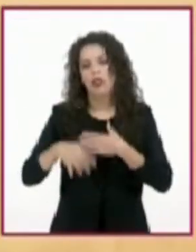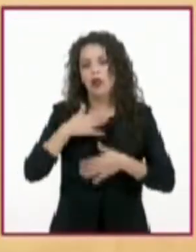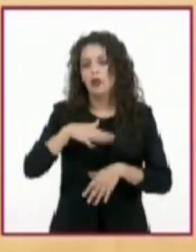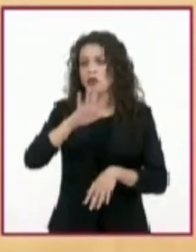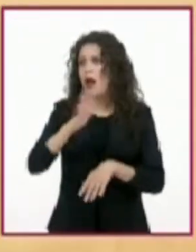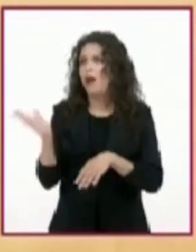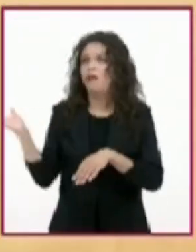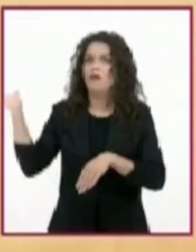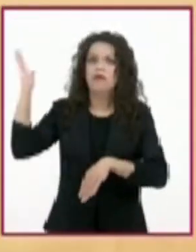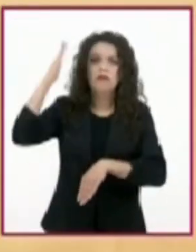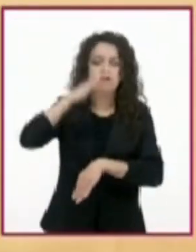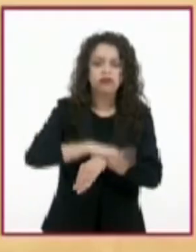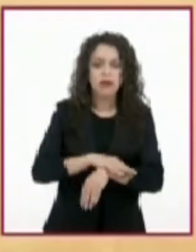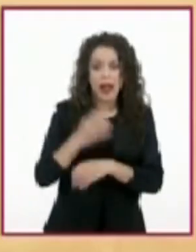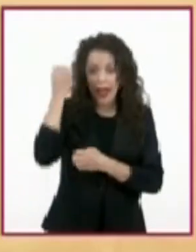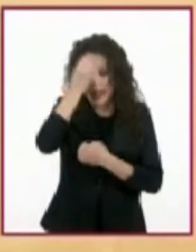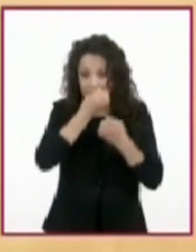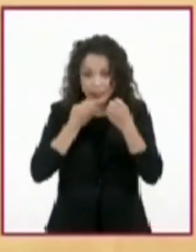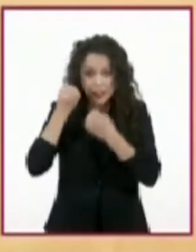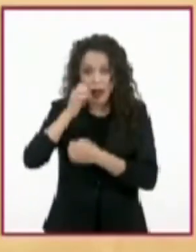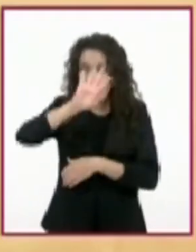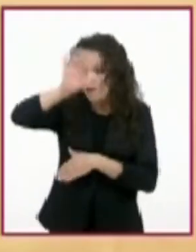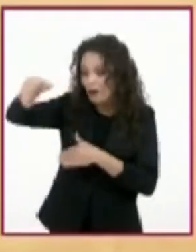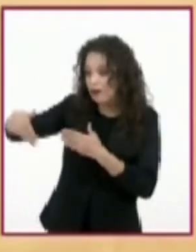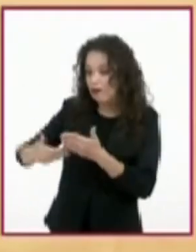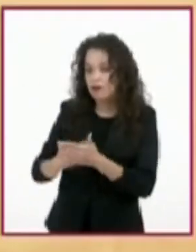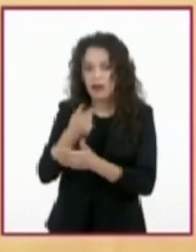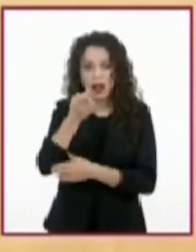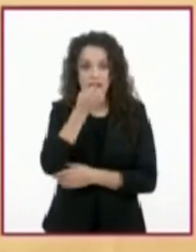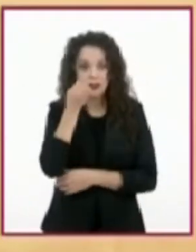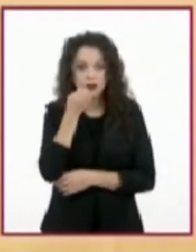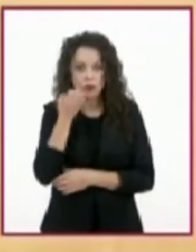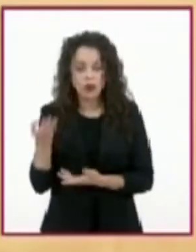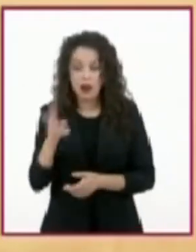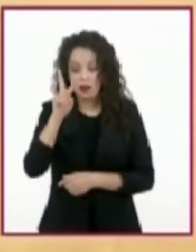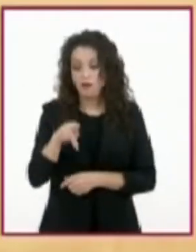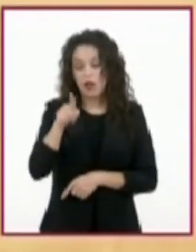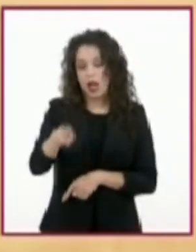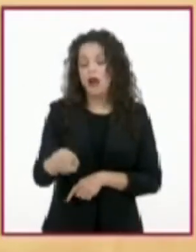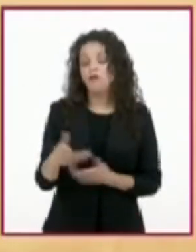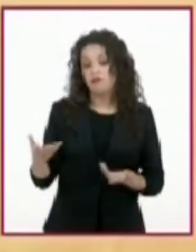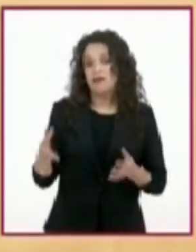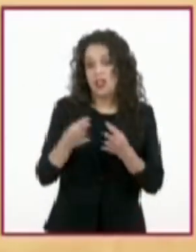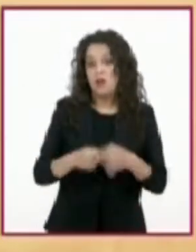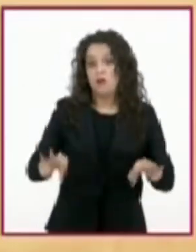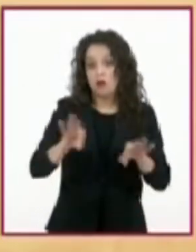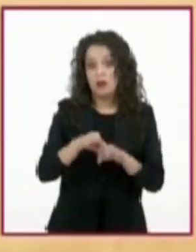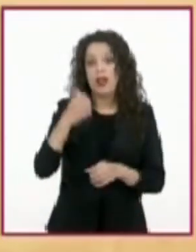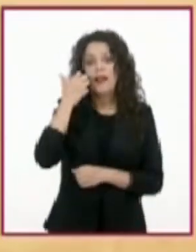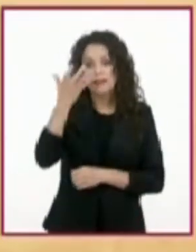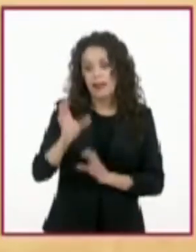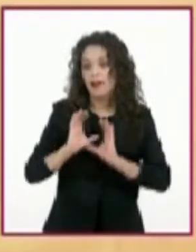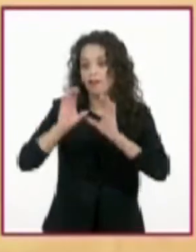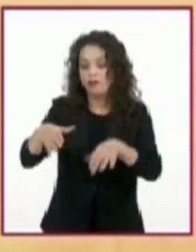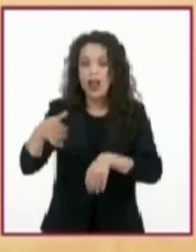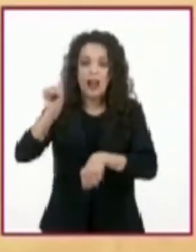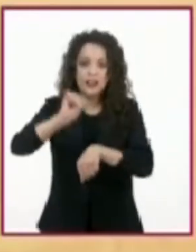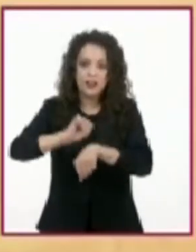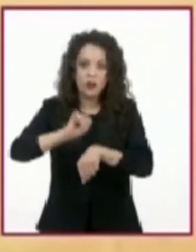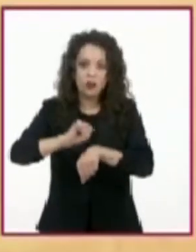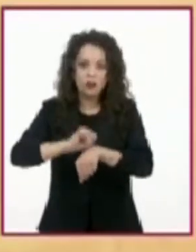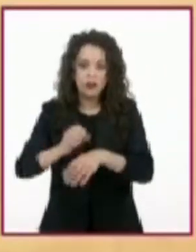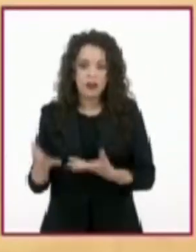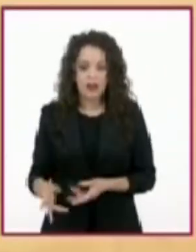siguiente y para ella era muy importante pasar a la secundaria. Los números no le parecían un tema muy